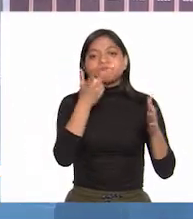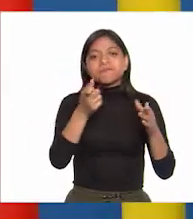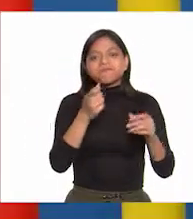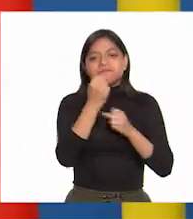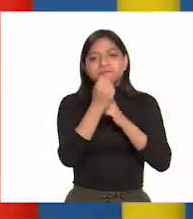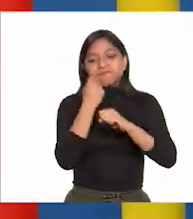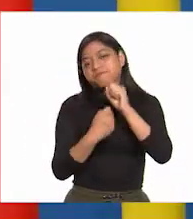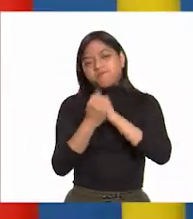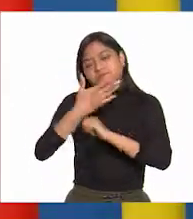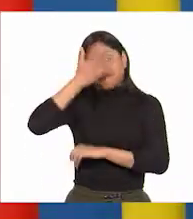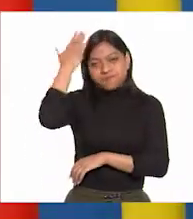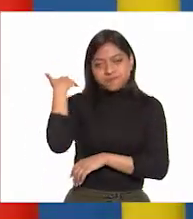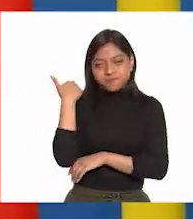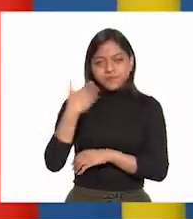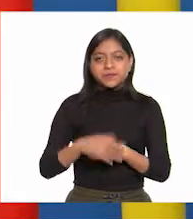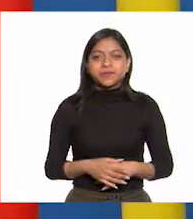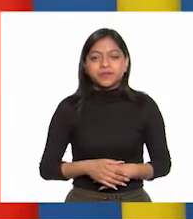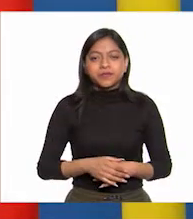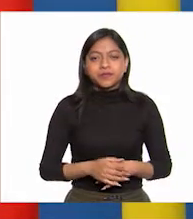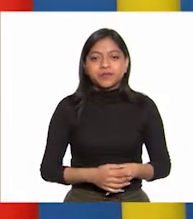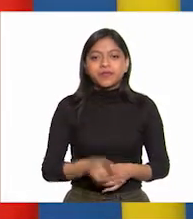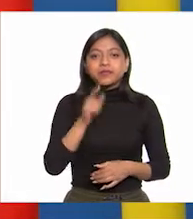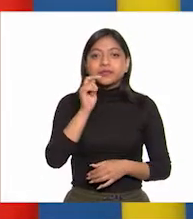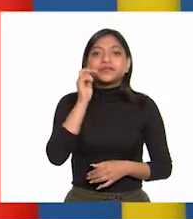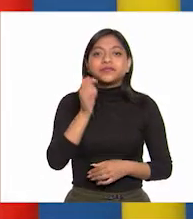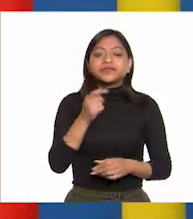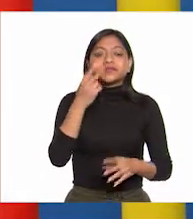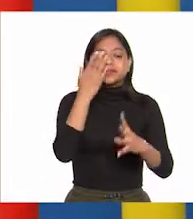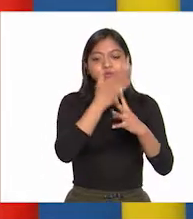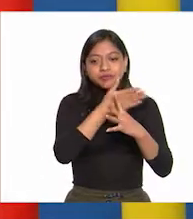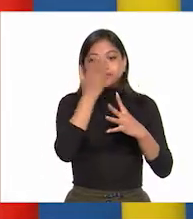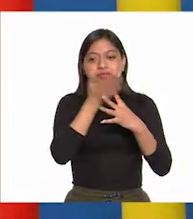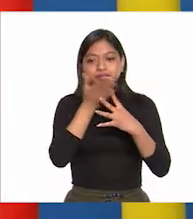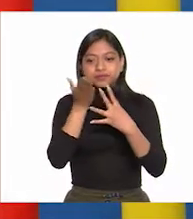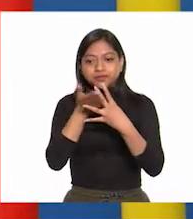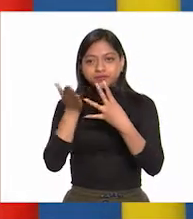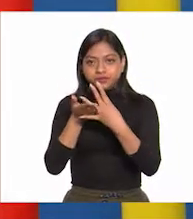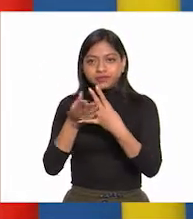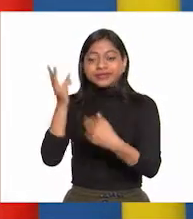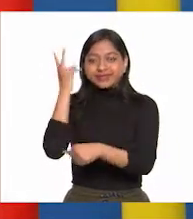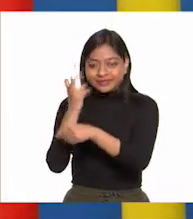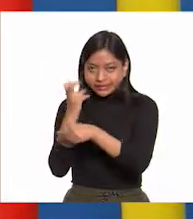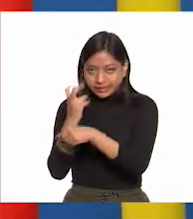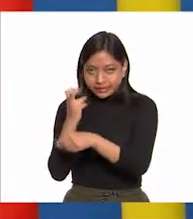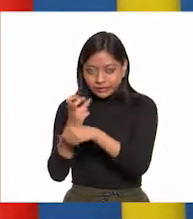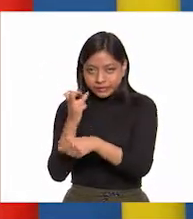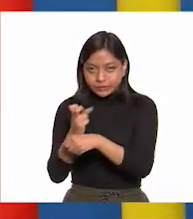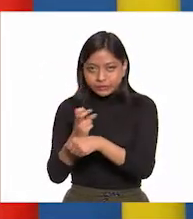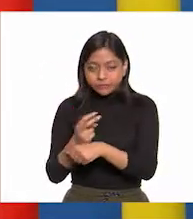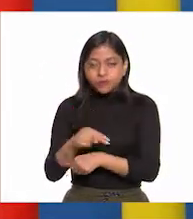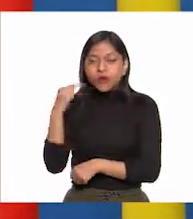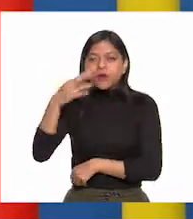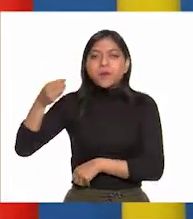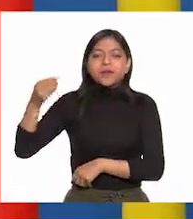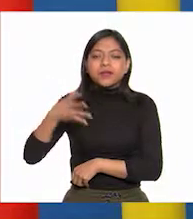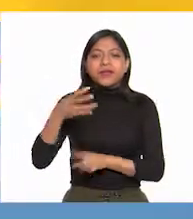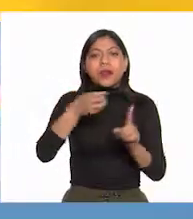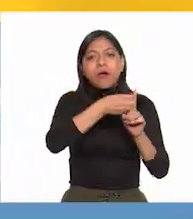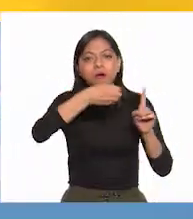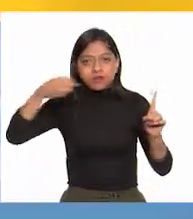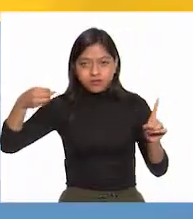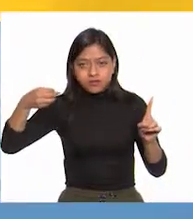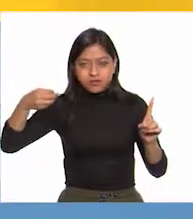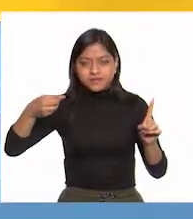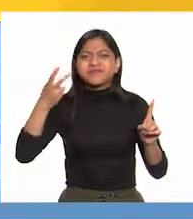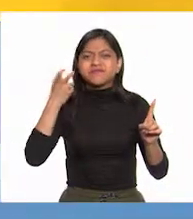años. Y es que aquí se marca la segunda etapa del movimiento conocido como la de organización. Así es, Jenny.